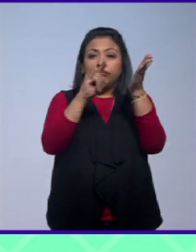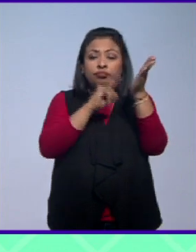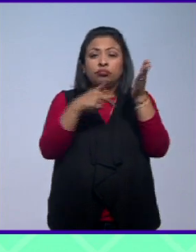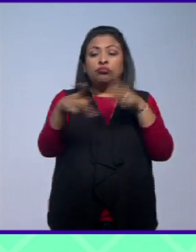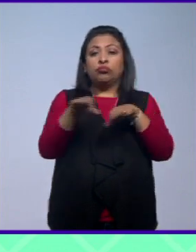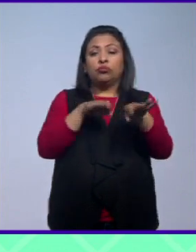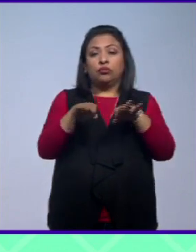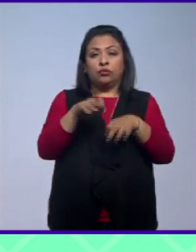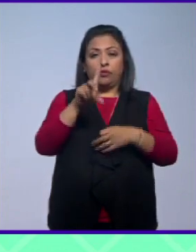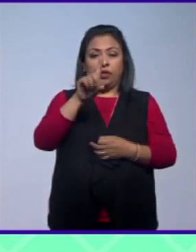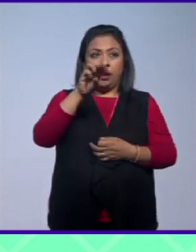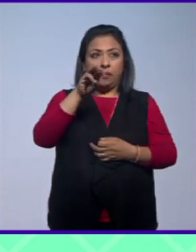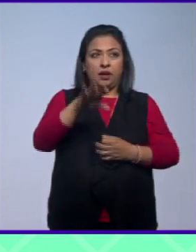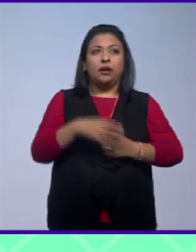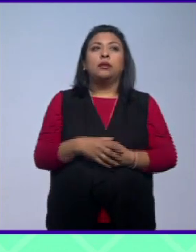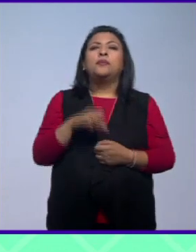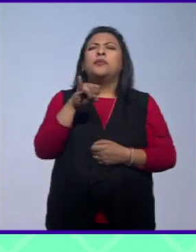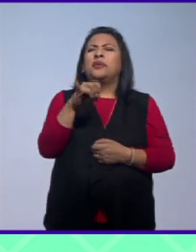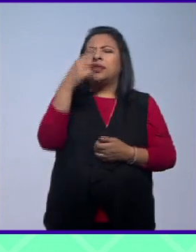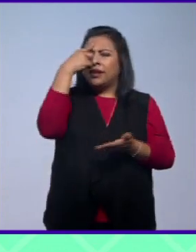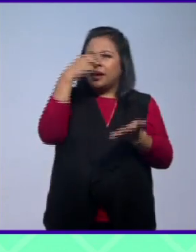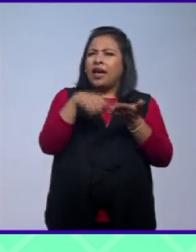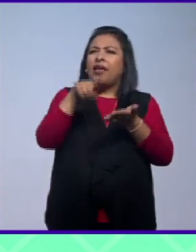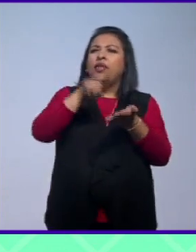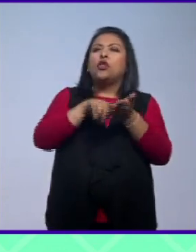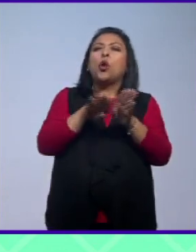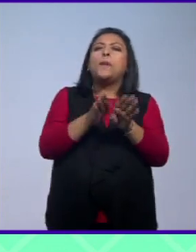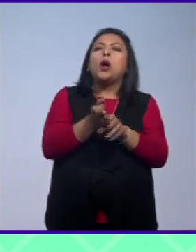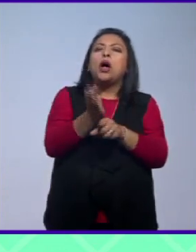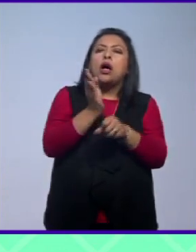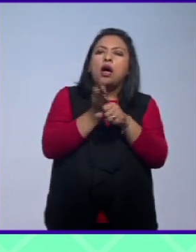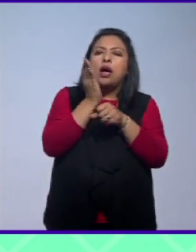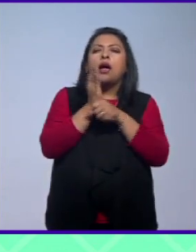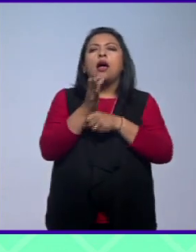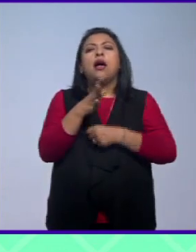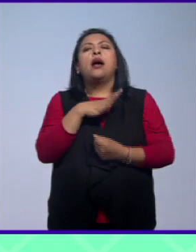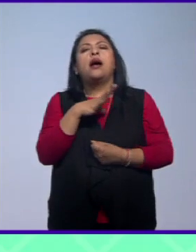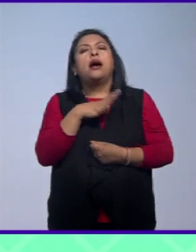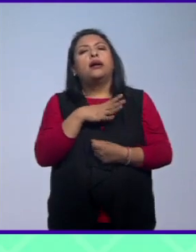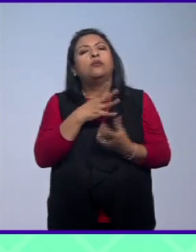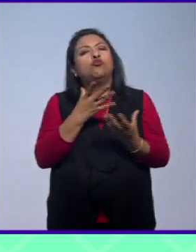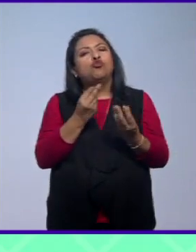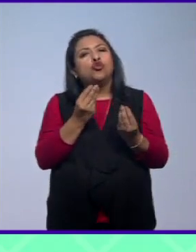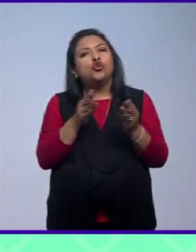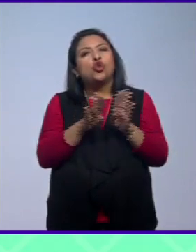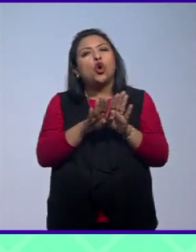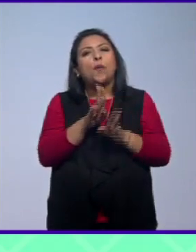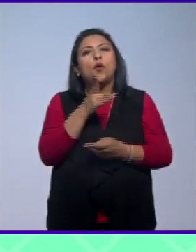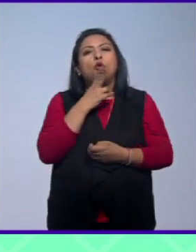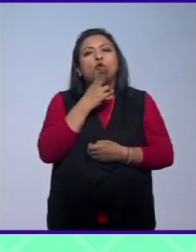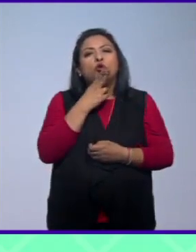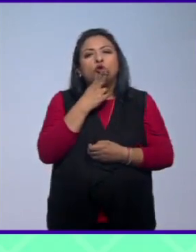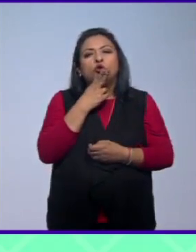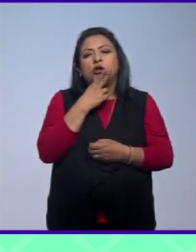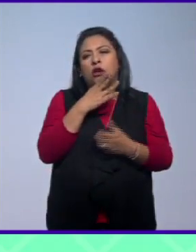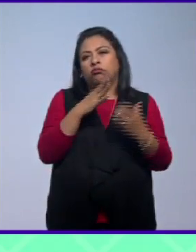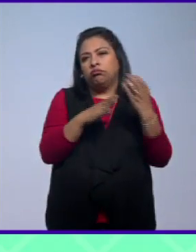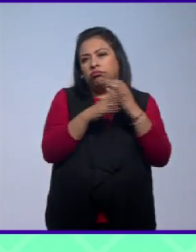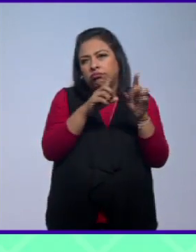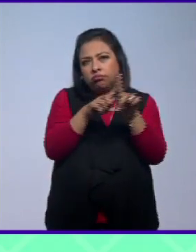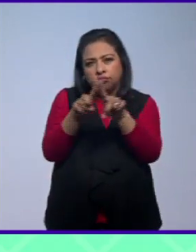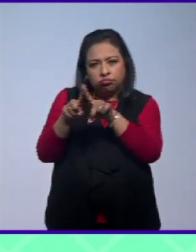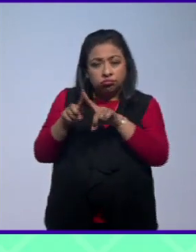Damian sí creo que hay un humor un sentido del humor hay constantes como de utilizar los recursos que están